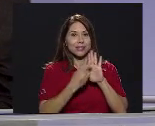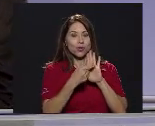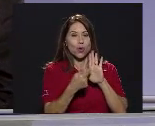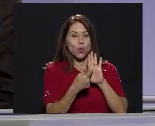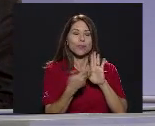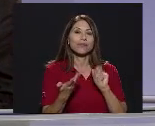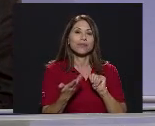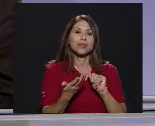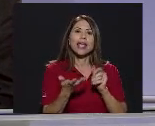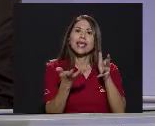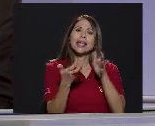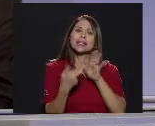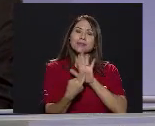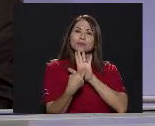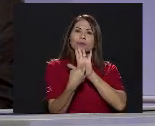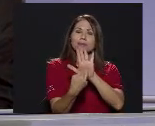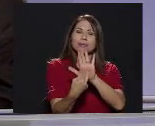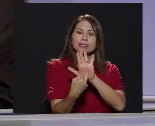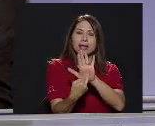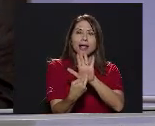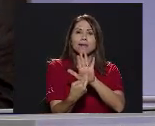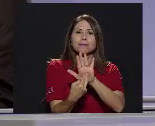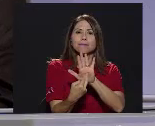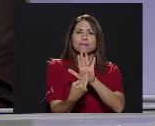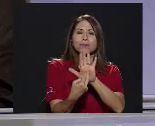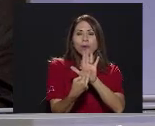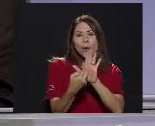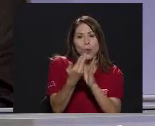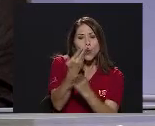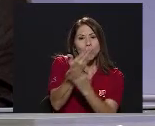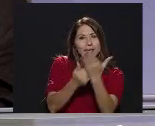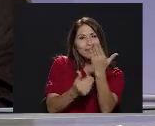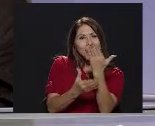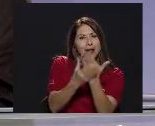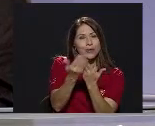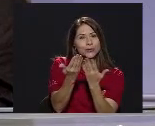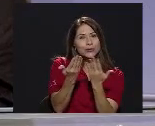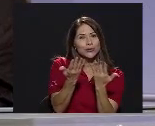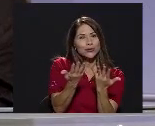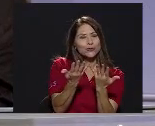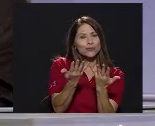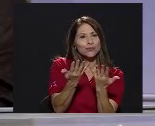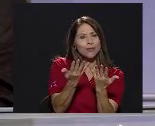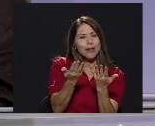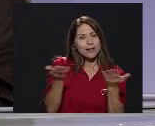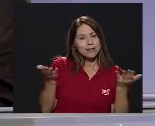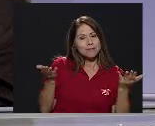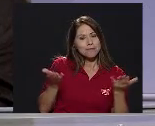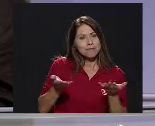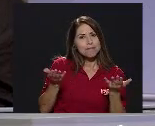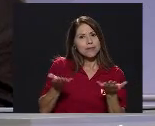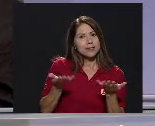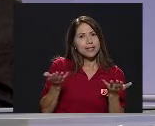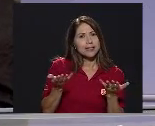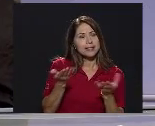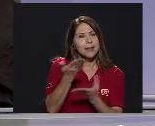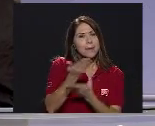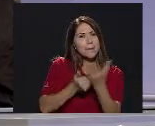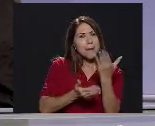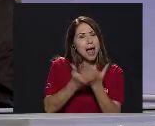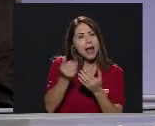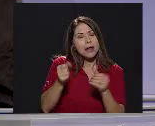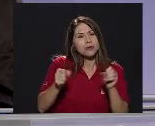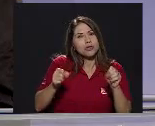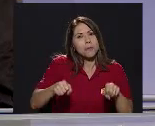Quisimos representar Unas manos ¿Verdad? Muy presentes Manos que pueden ser